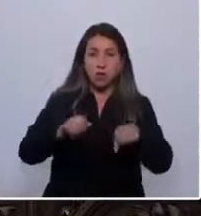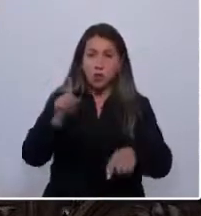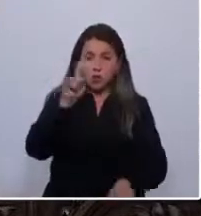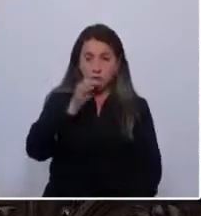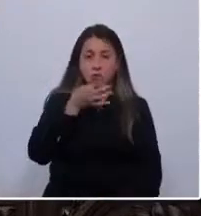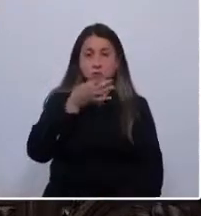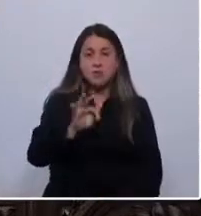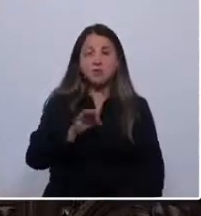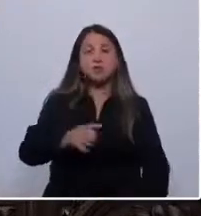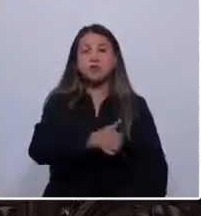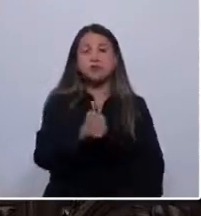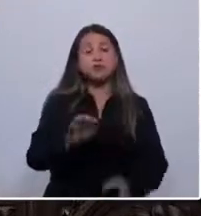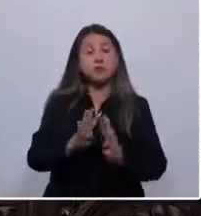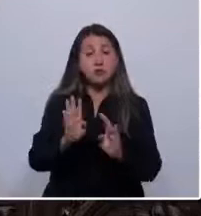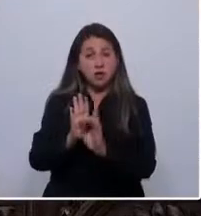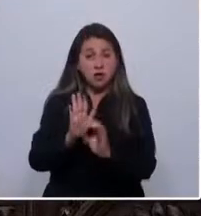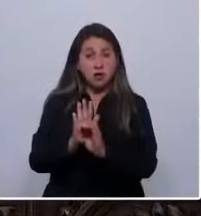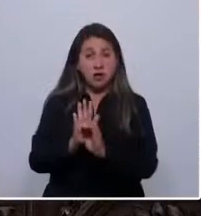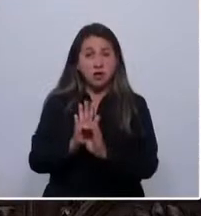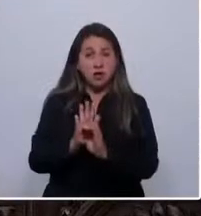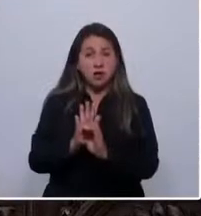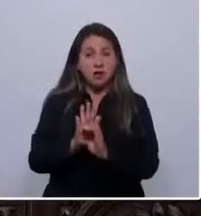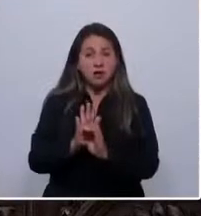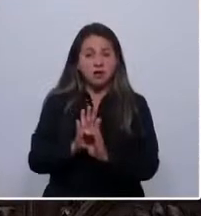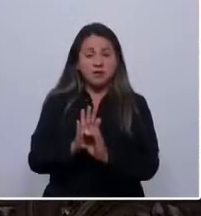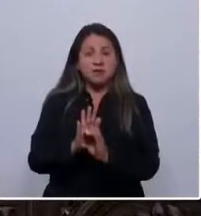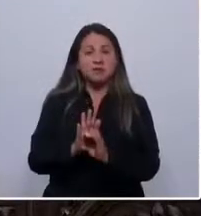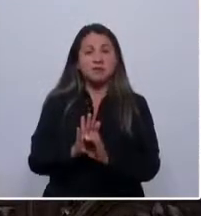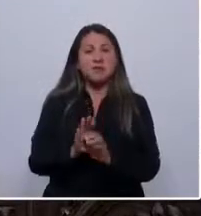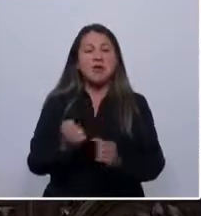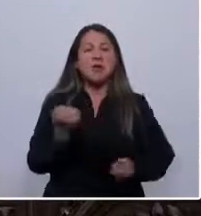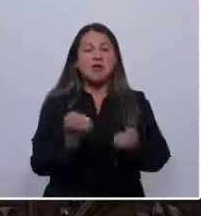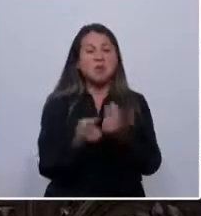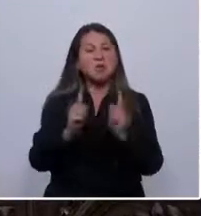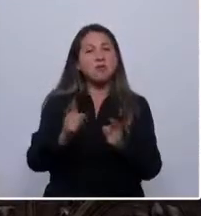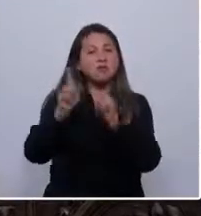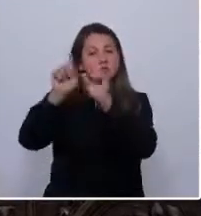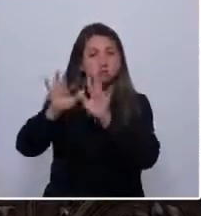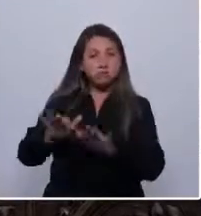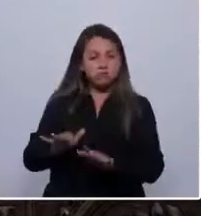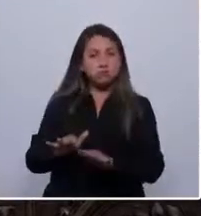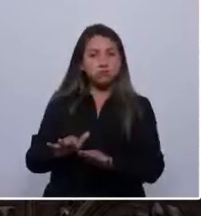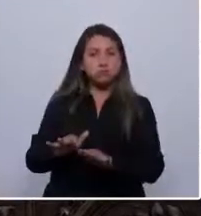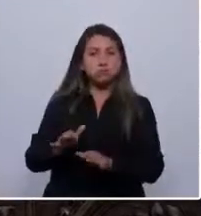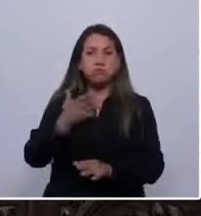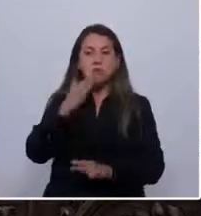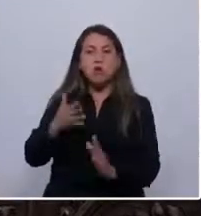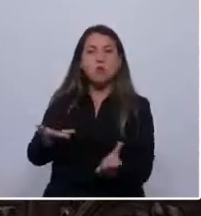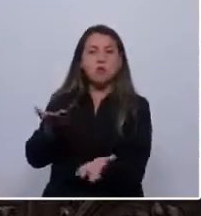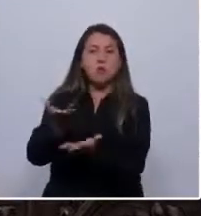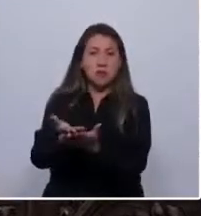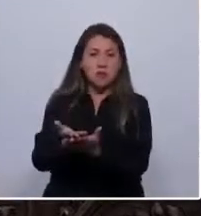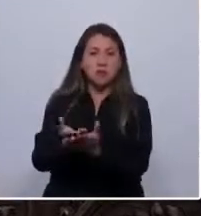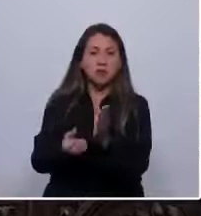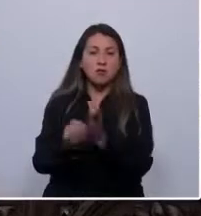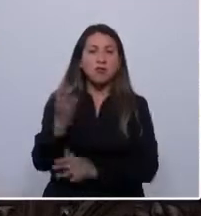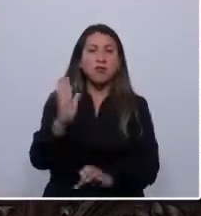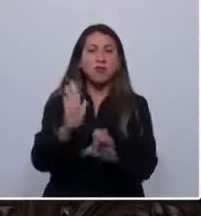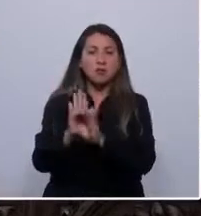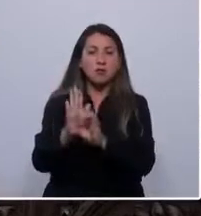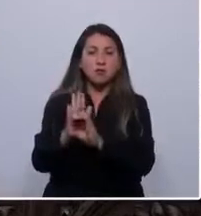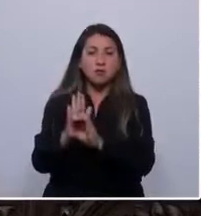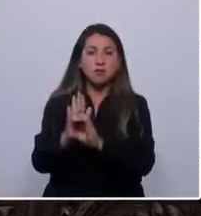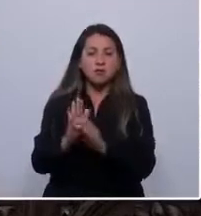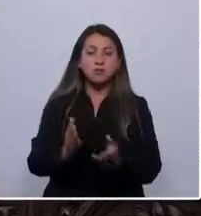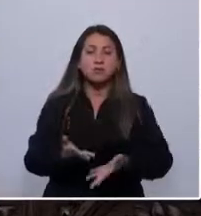Todos los convencionales constituyentes debemos colaborar en escribir la mejor propuesta de nueva Constitución que podamos